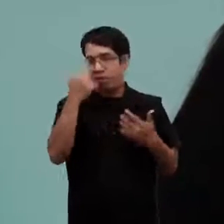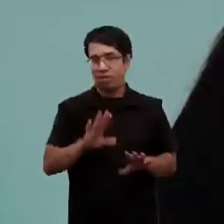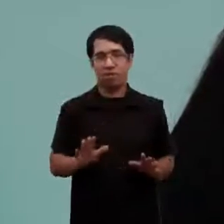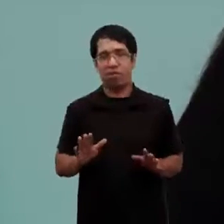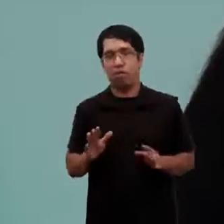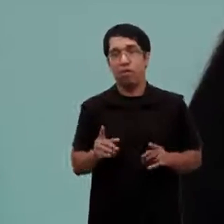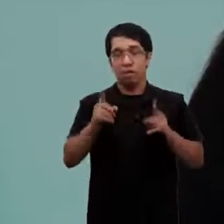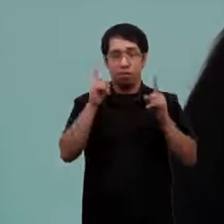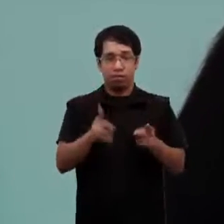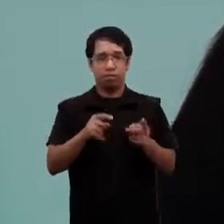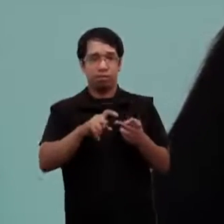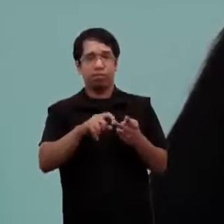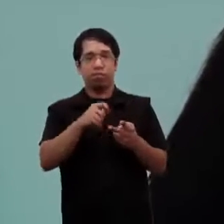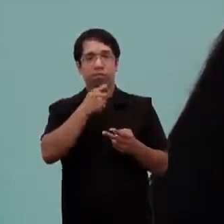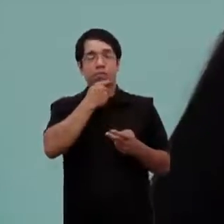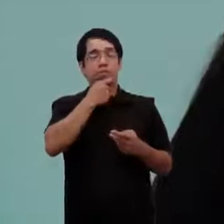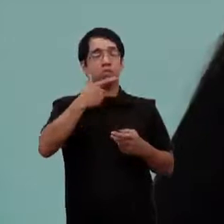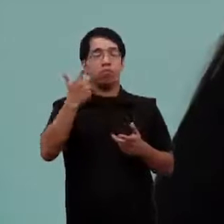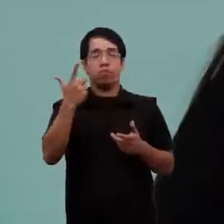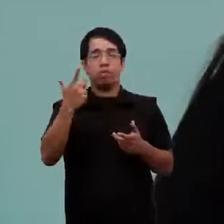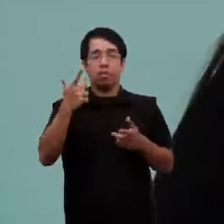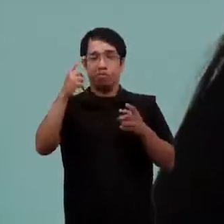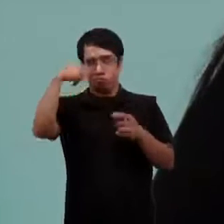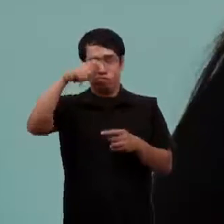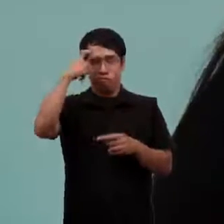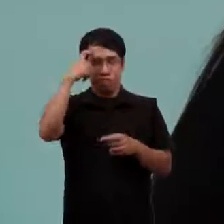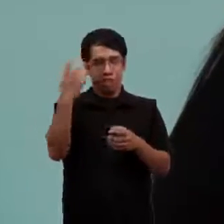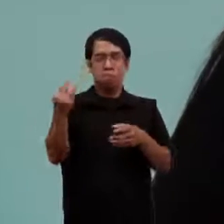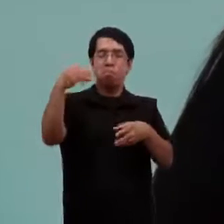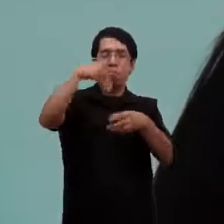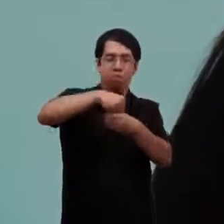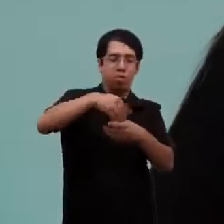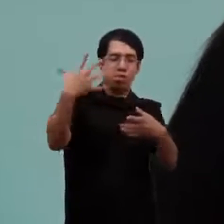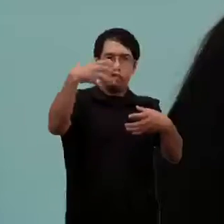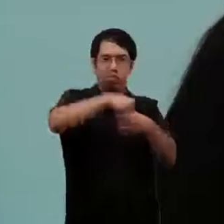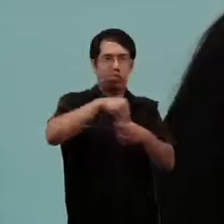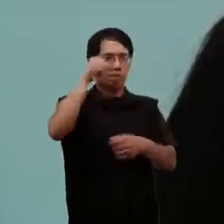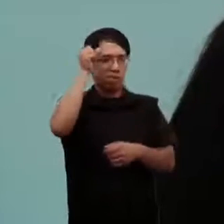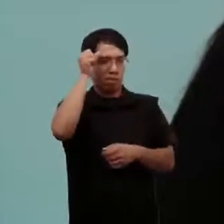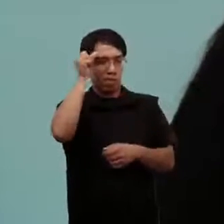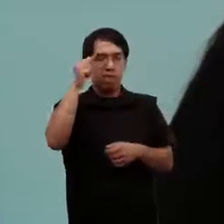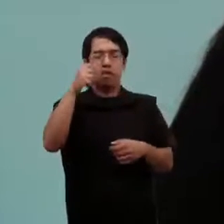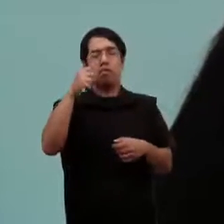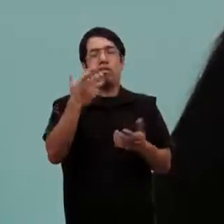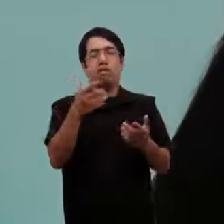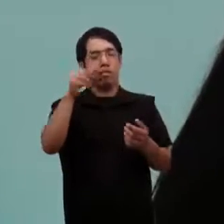por definición la inclusión implica innovación implica cambios implica proceso la inclusión